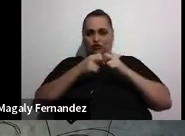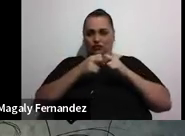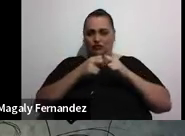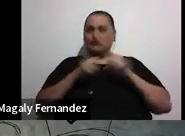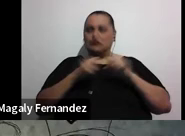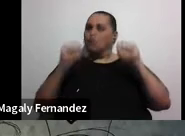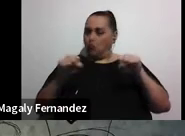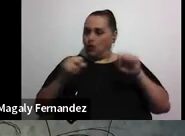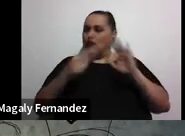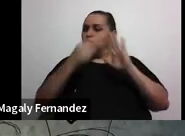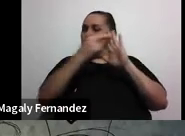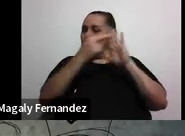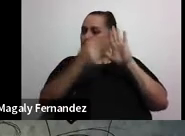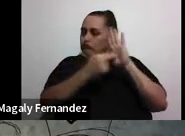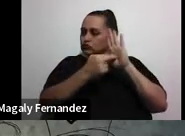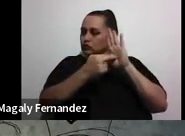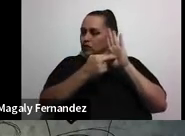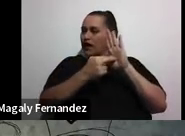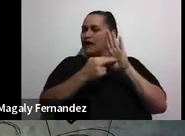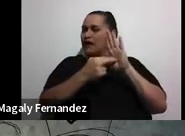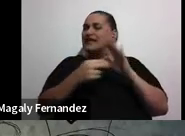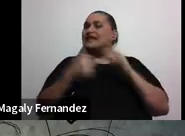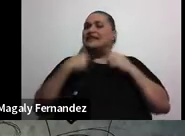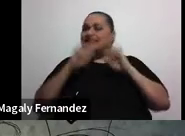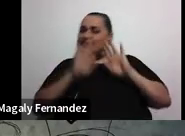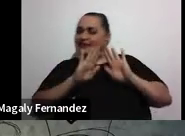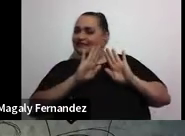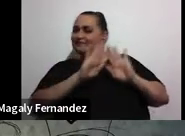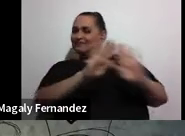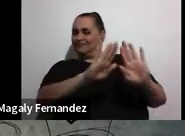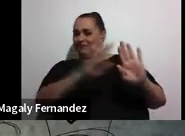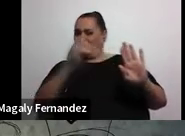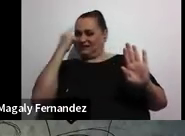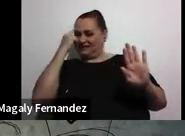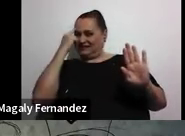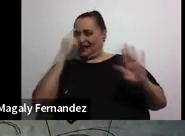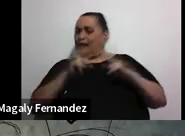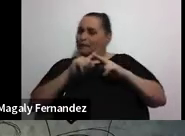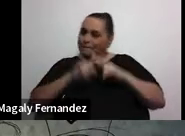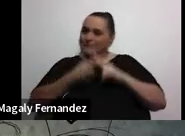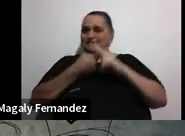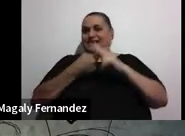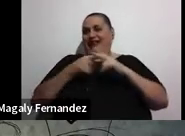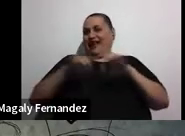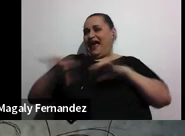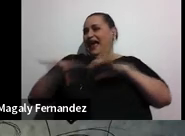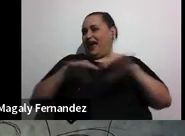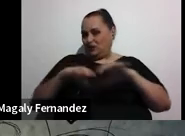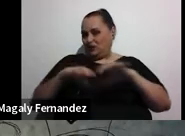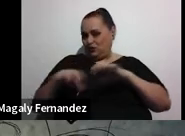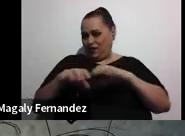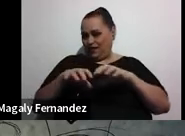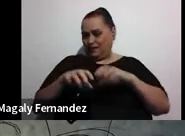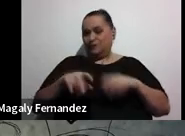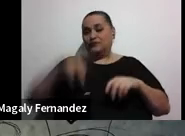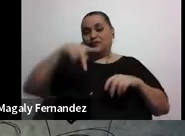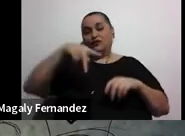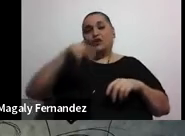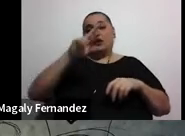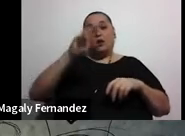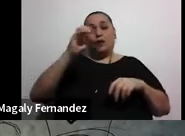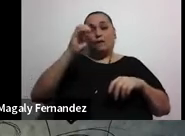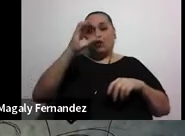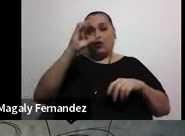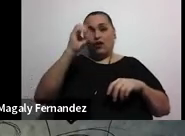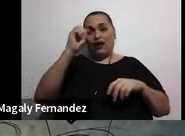filtro, saber cuándo dejar de pensar en ellas y cuándo empezar a actuar. Por último, la procrastinación, y yo creo como todas las